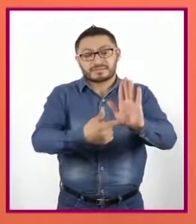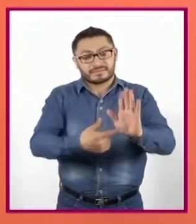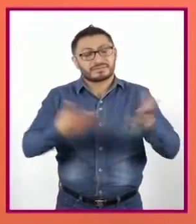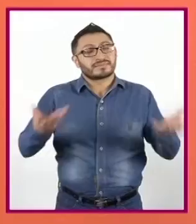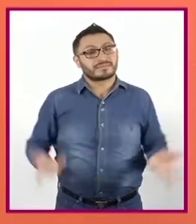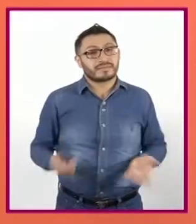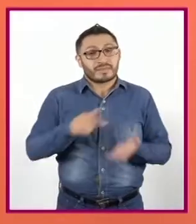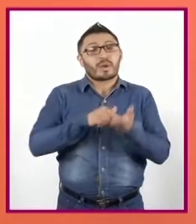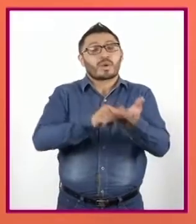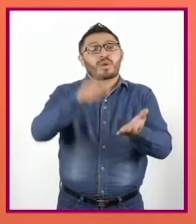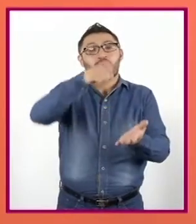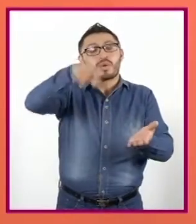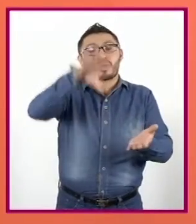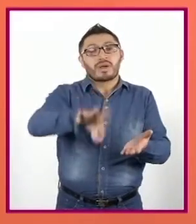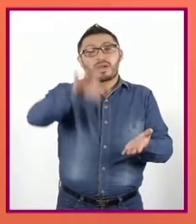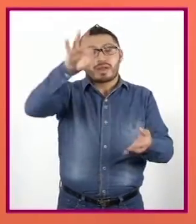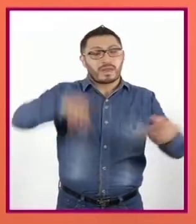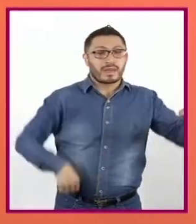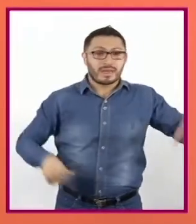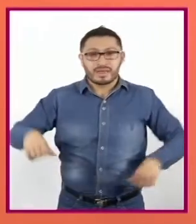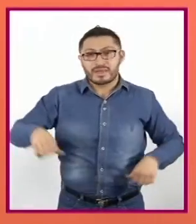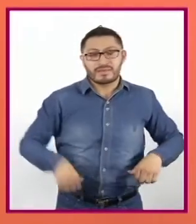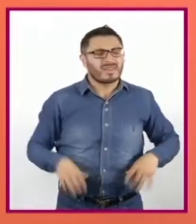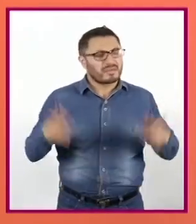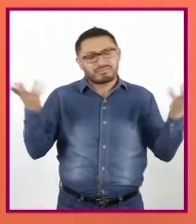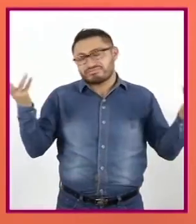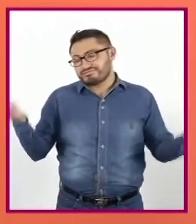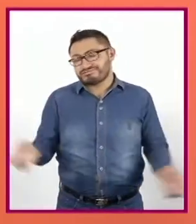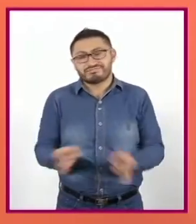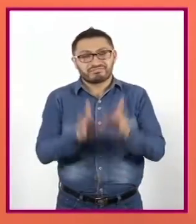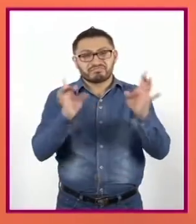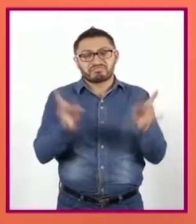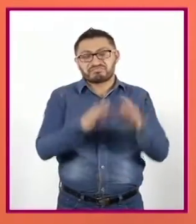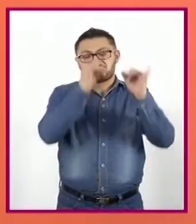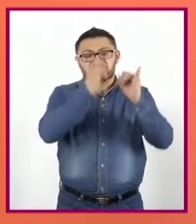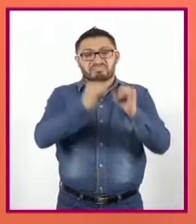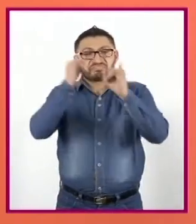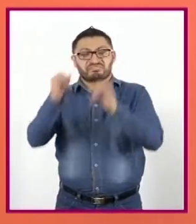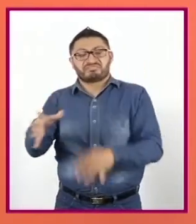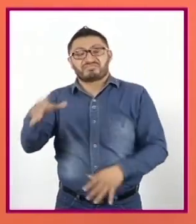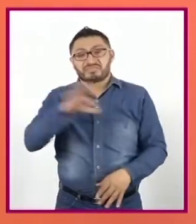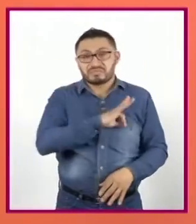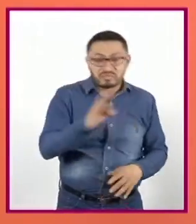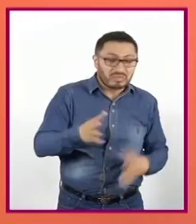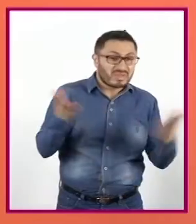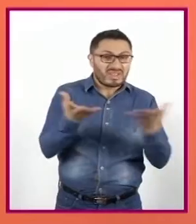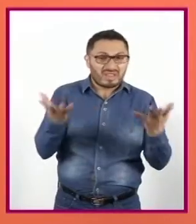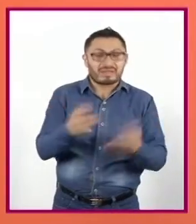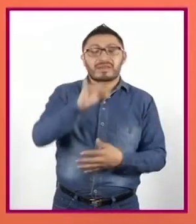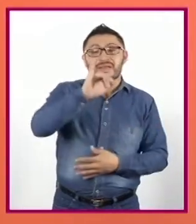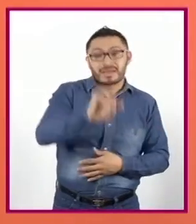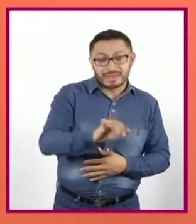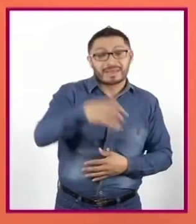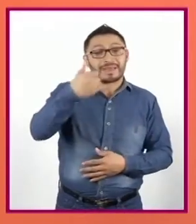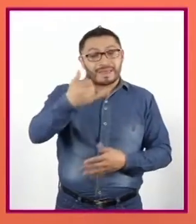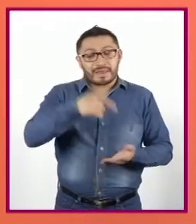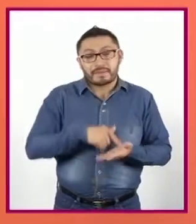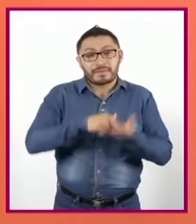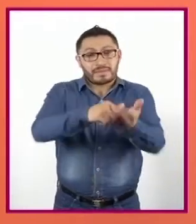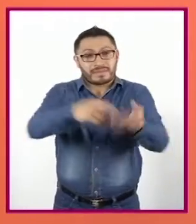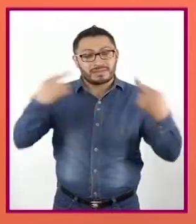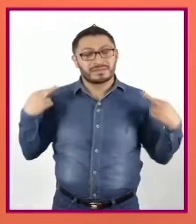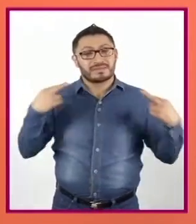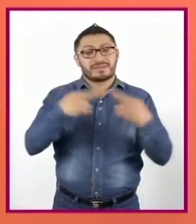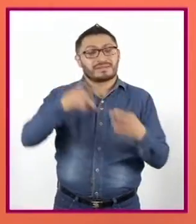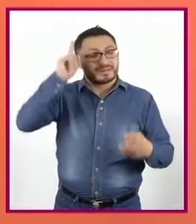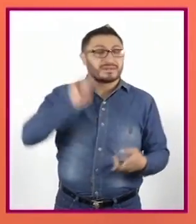Que elijan La actividad Que por situaciones Personales Puedan llevar a cabo Y presentarla A sus maestras